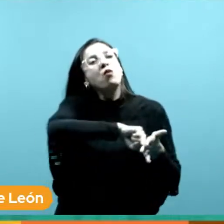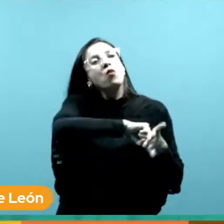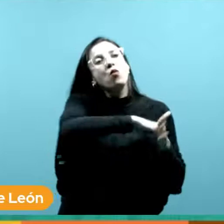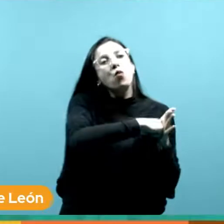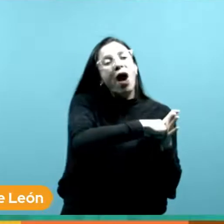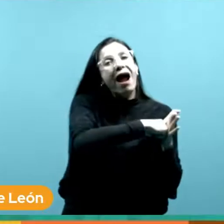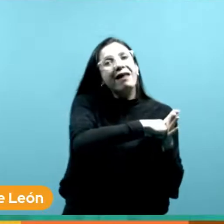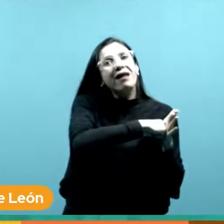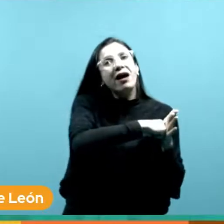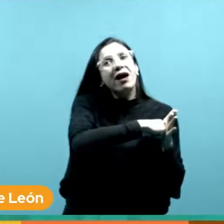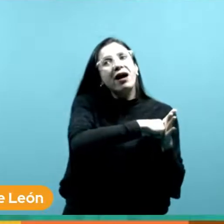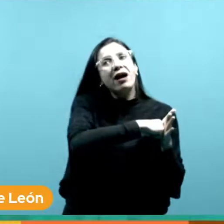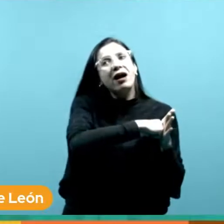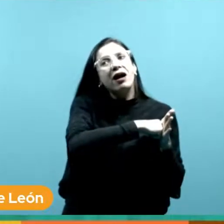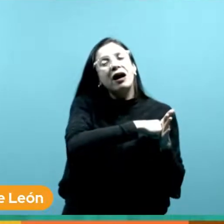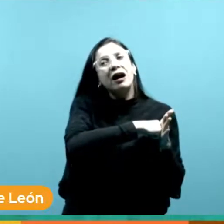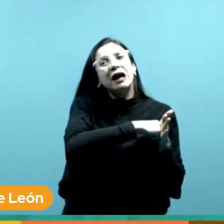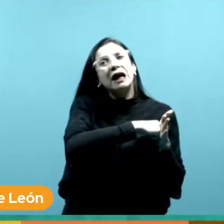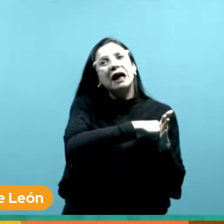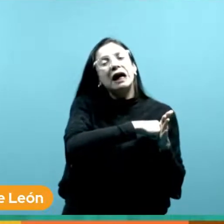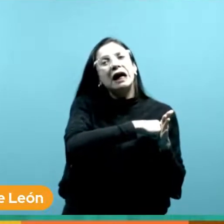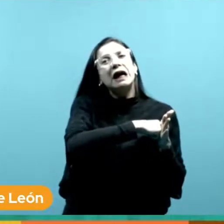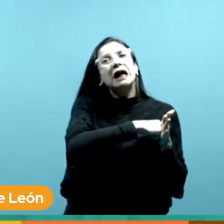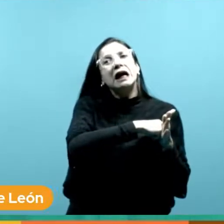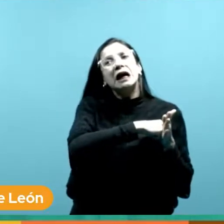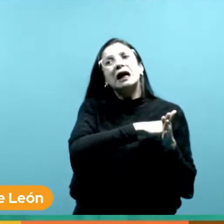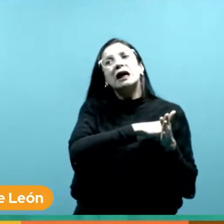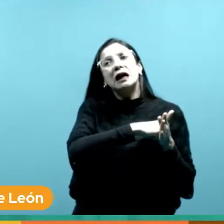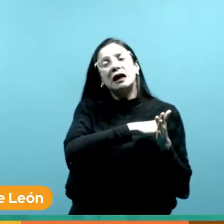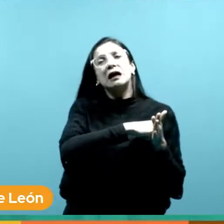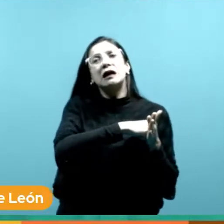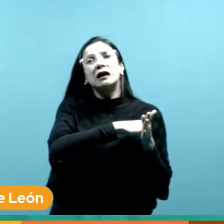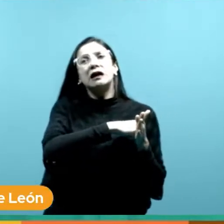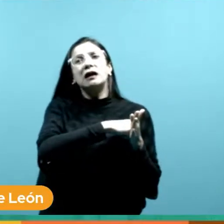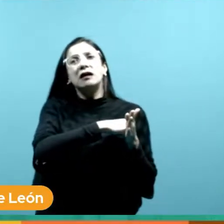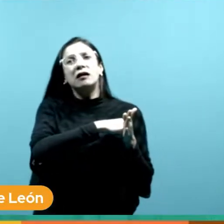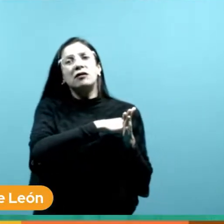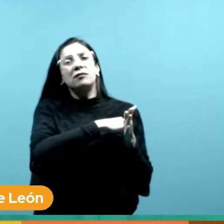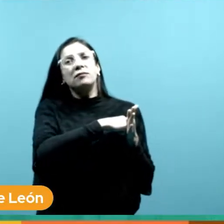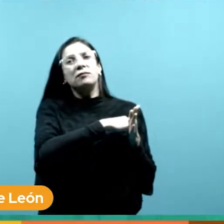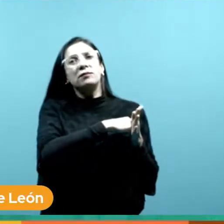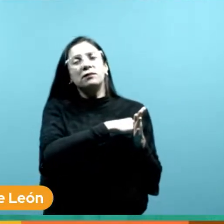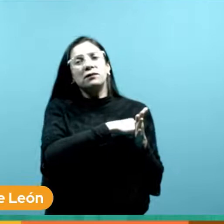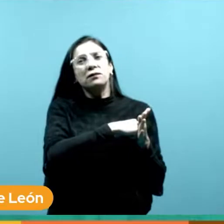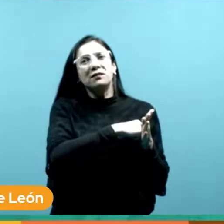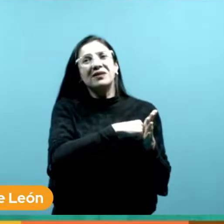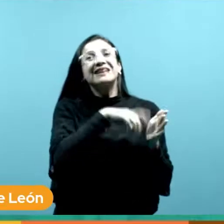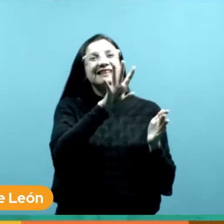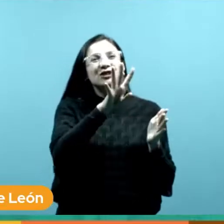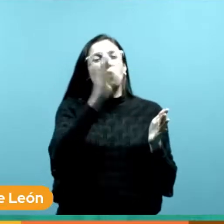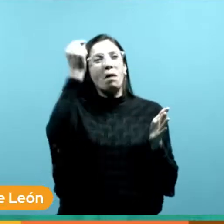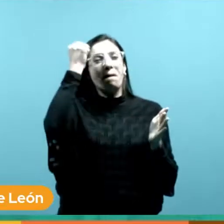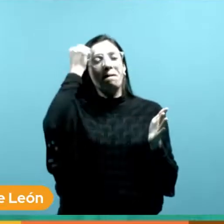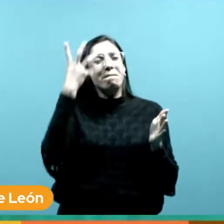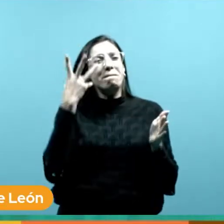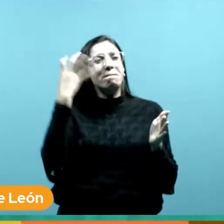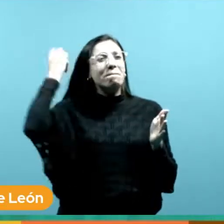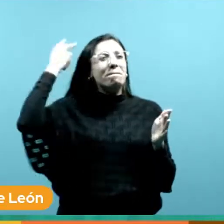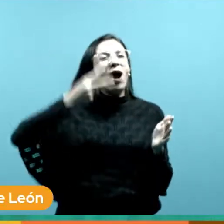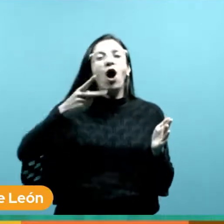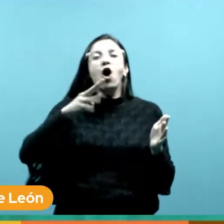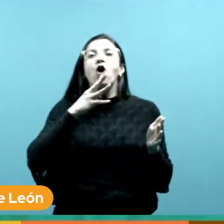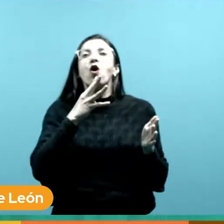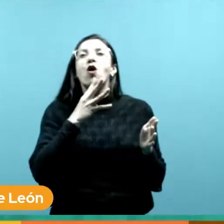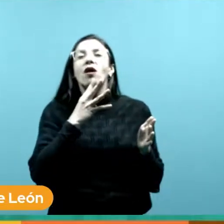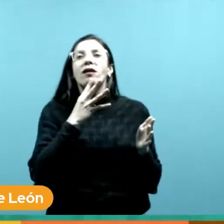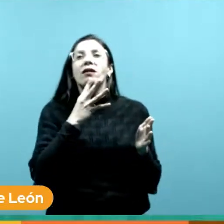y constituirse como archivos posiblemente sea la reconstrucción de eventos desde la memoria oral por ejemplo genocidio